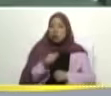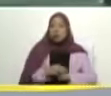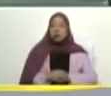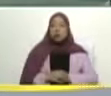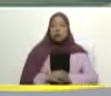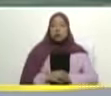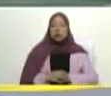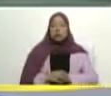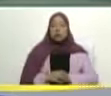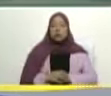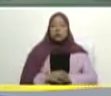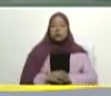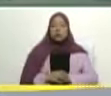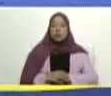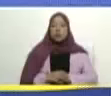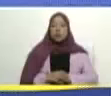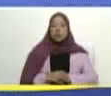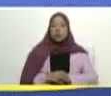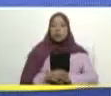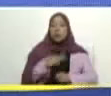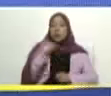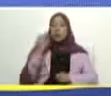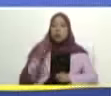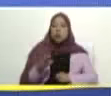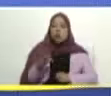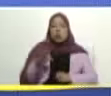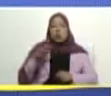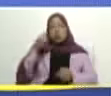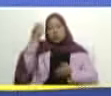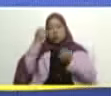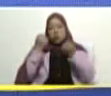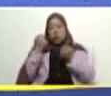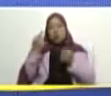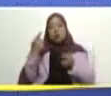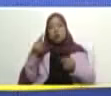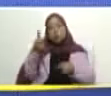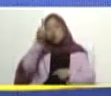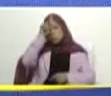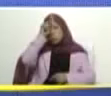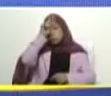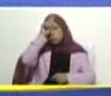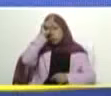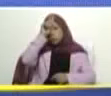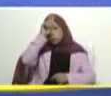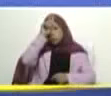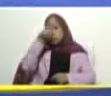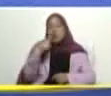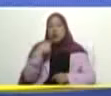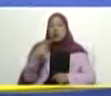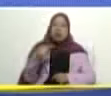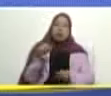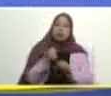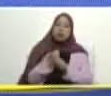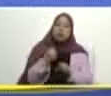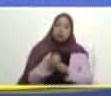y me he salvado de morir de ser secuestrado de chiripa me dice él